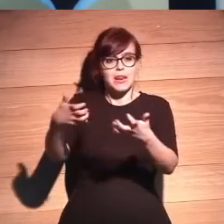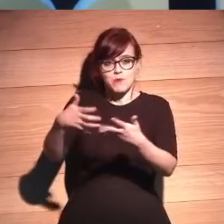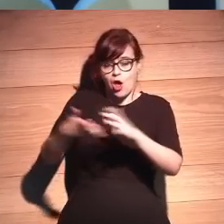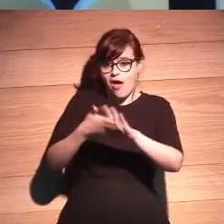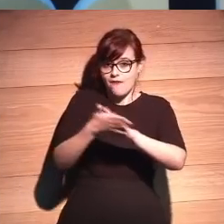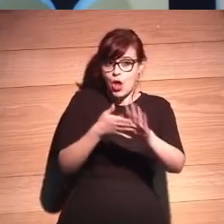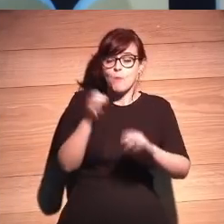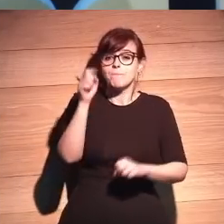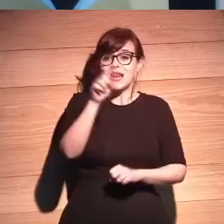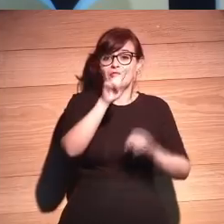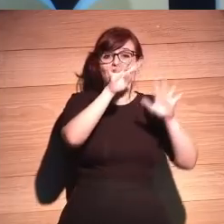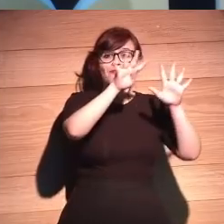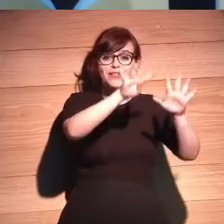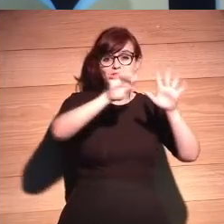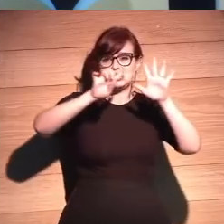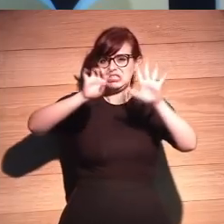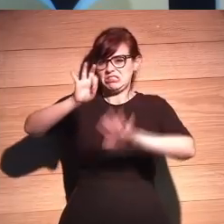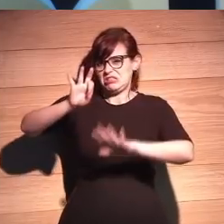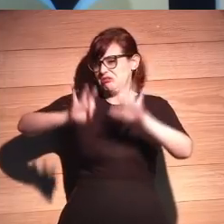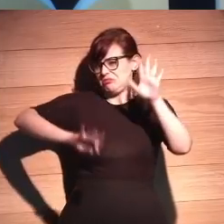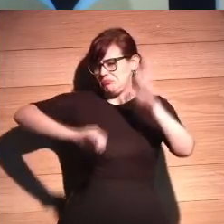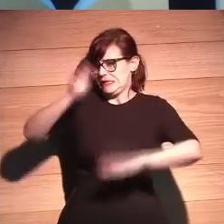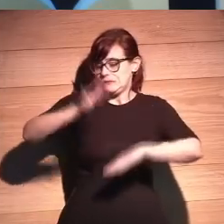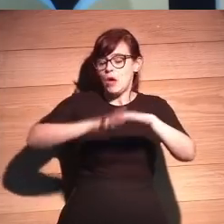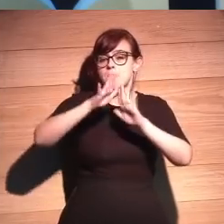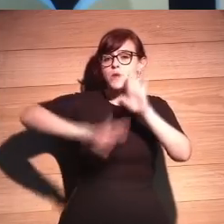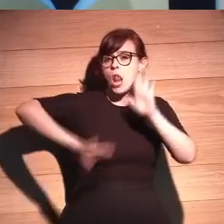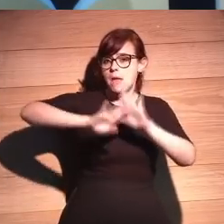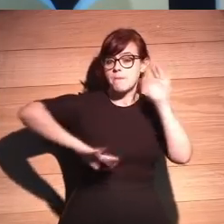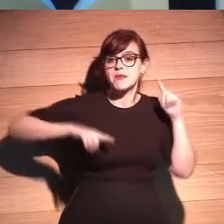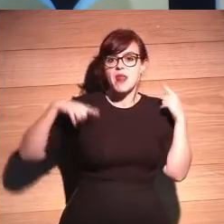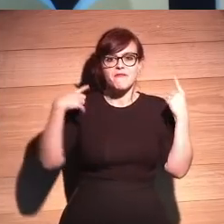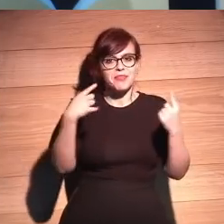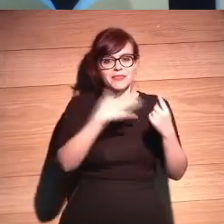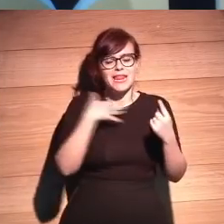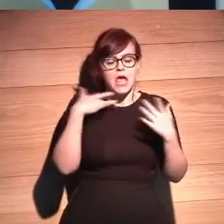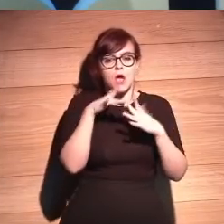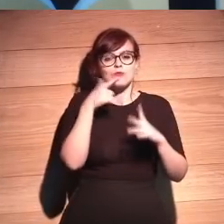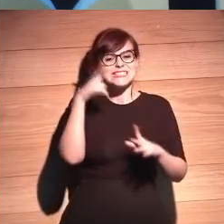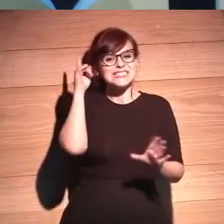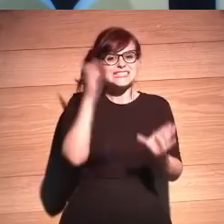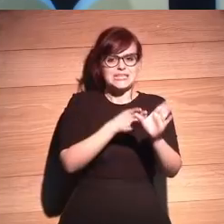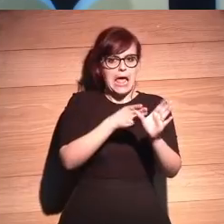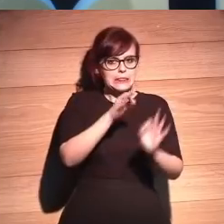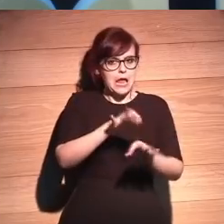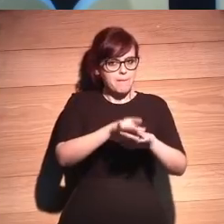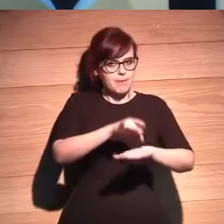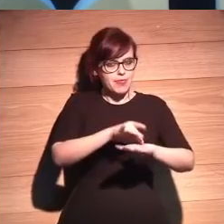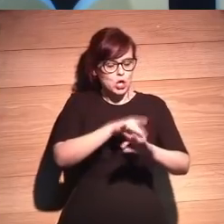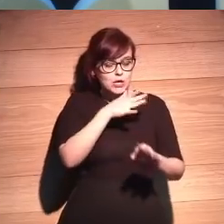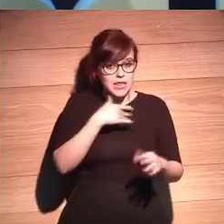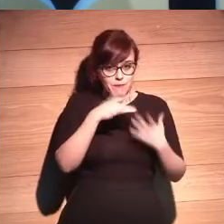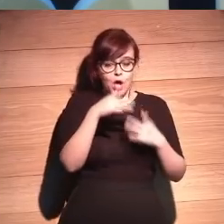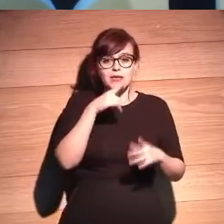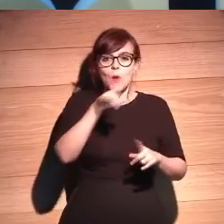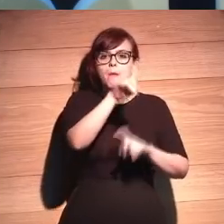Que fue cuando en 1960 y pocos se hizo el primer programa que quería imitar a un psiquiatra. Que es el